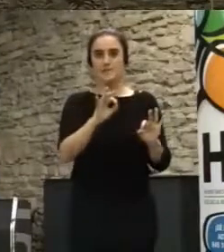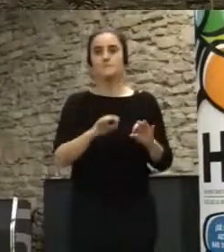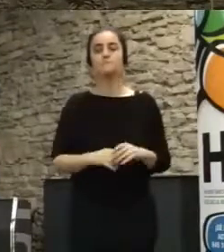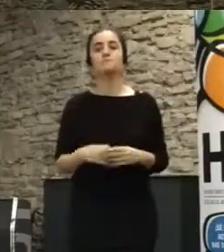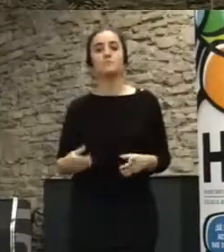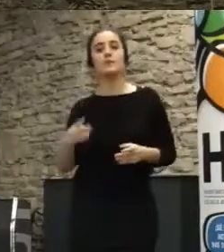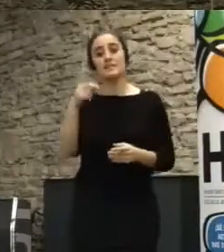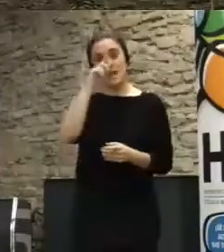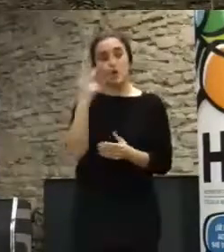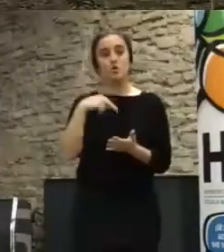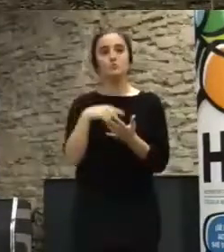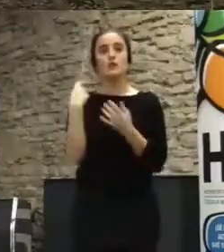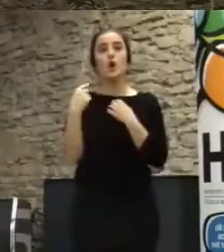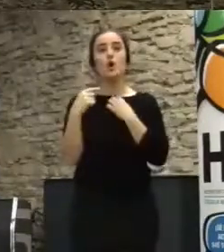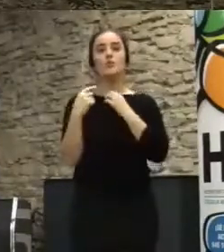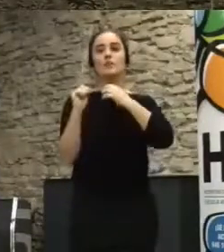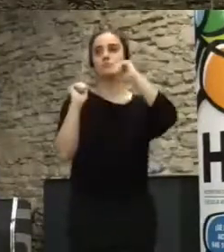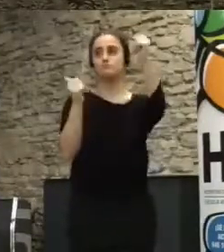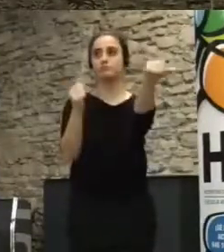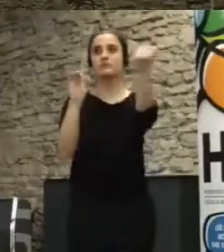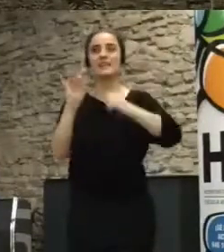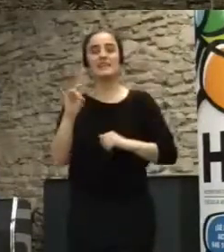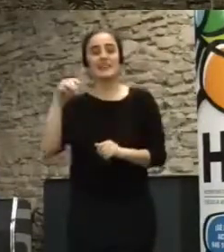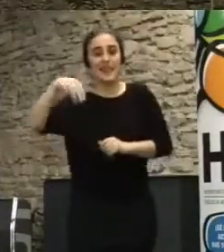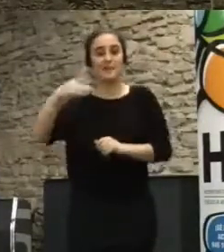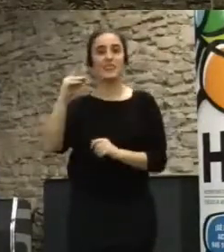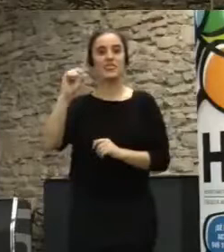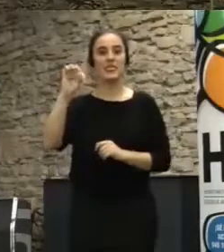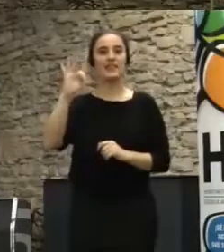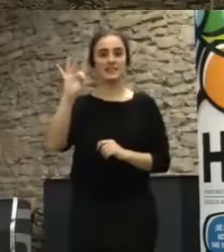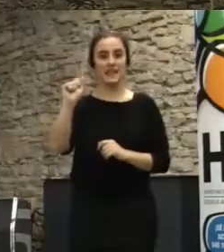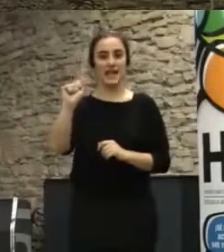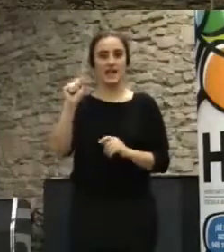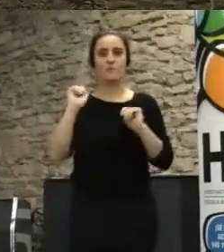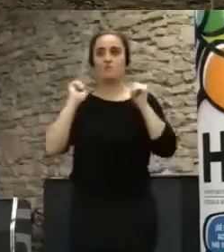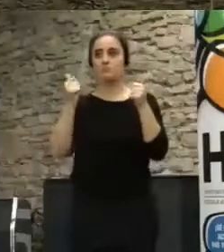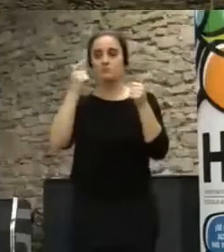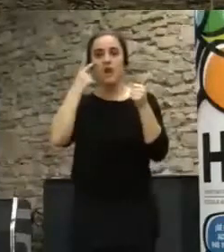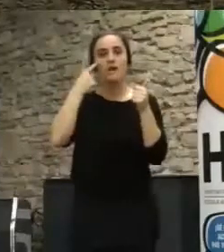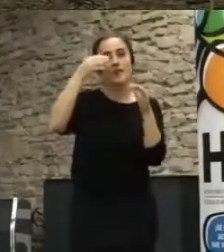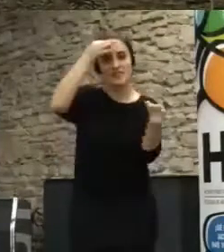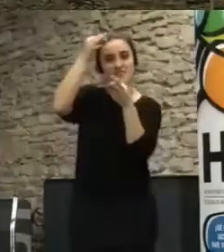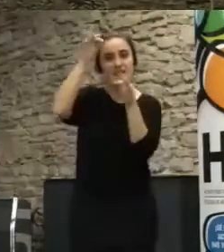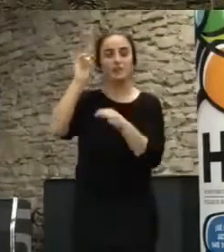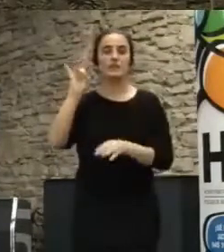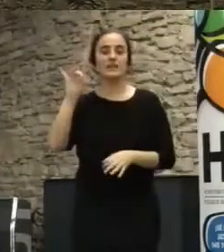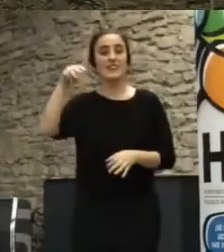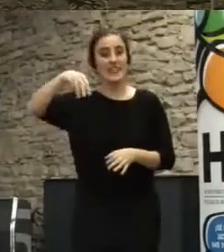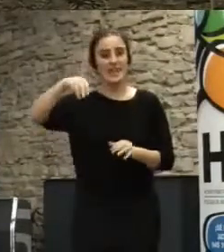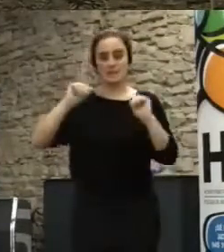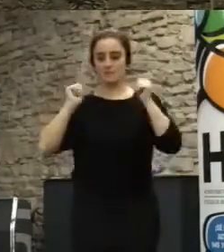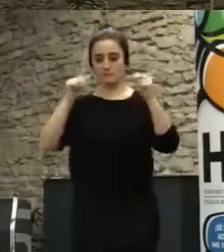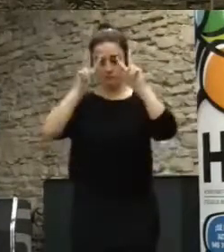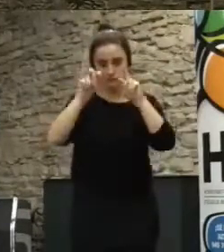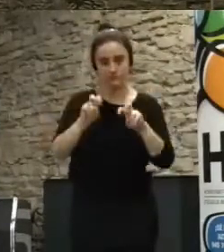hicieron una serie de estudios de redes desde el grupo de 15M Data, del grupo de datos del 15M que luego se vinculó a